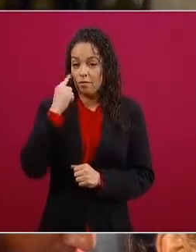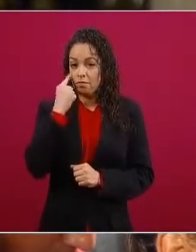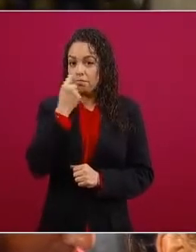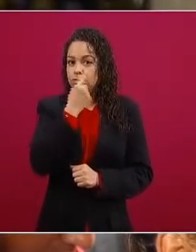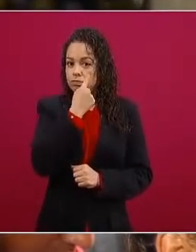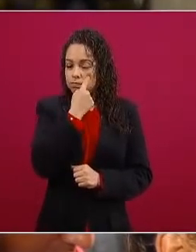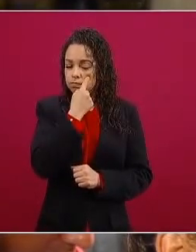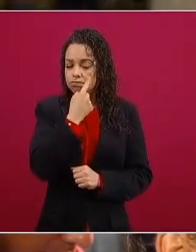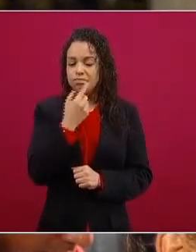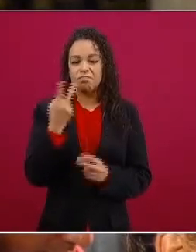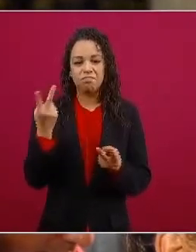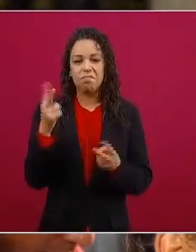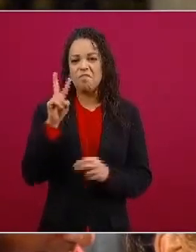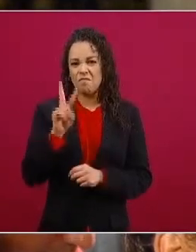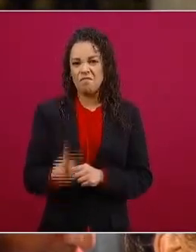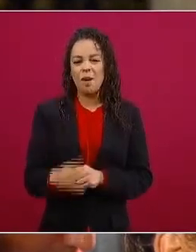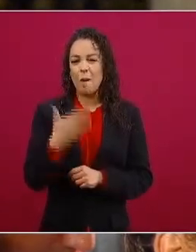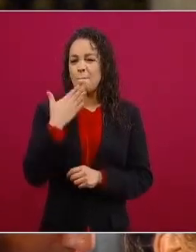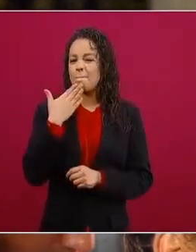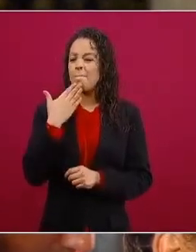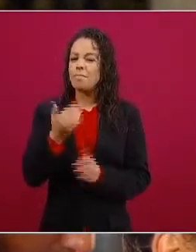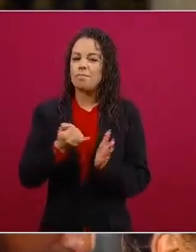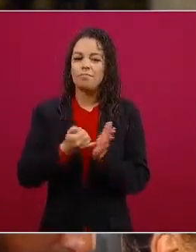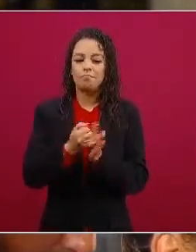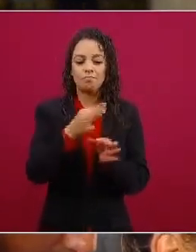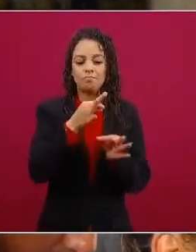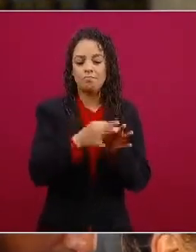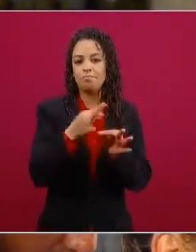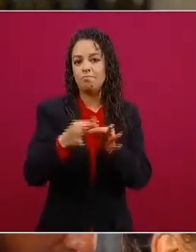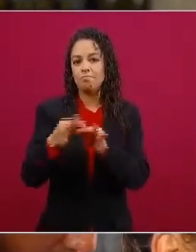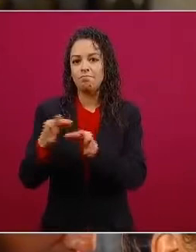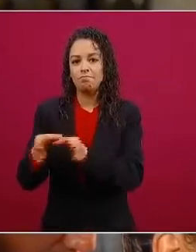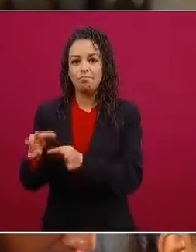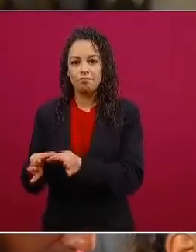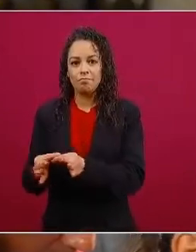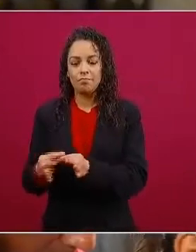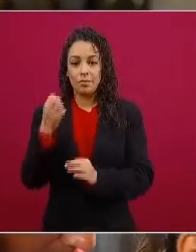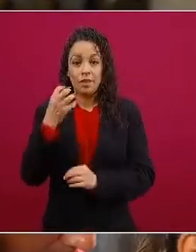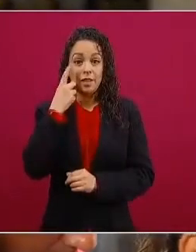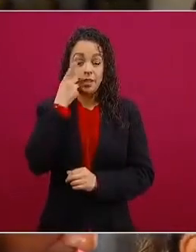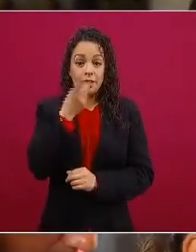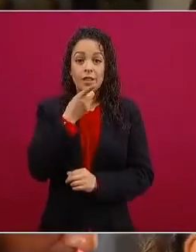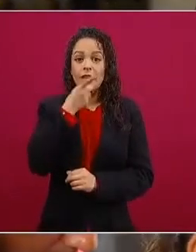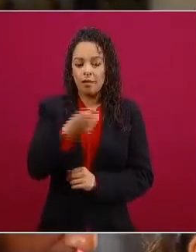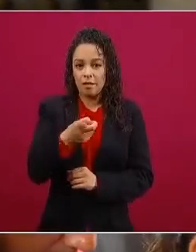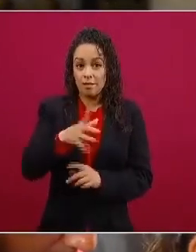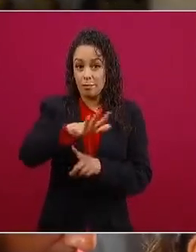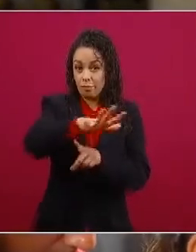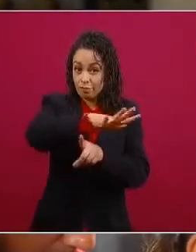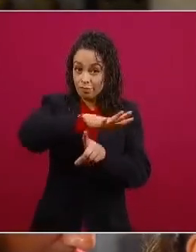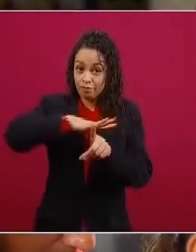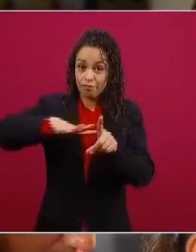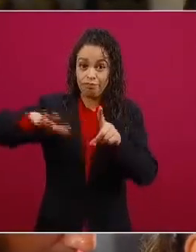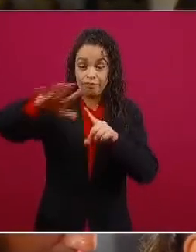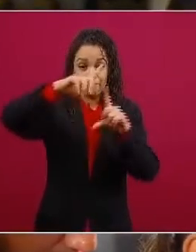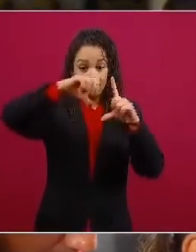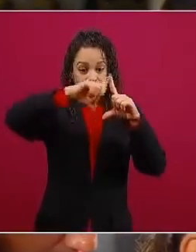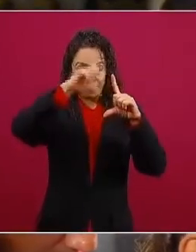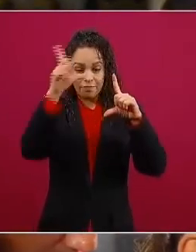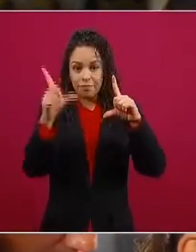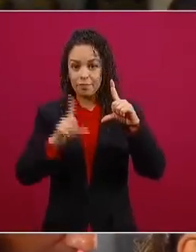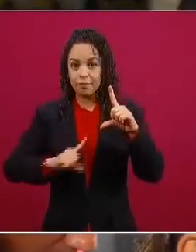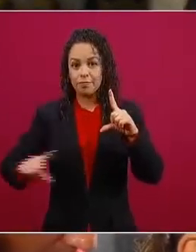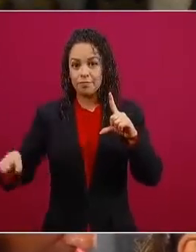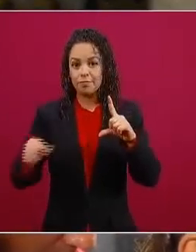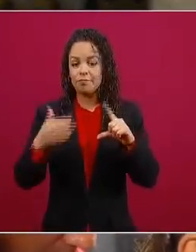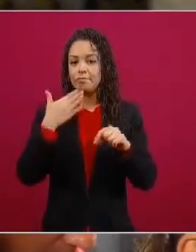muy acertadas, mandan una buena señal para todos los ciudadanos mexicanos. Pero yo quisiera